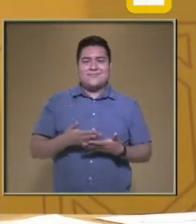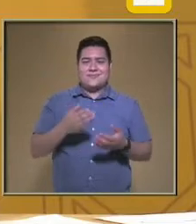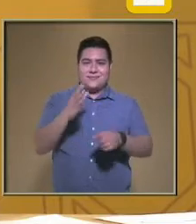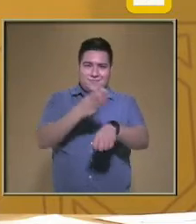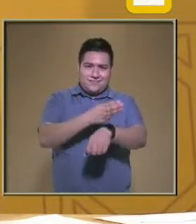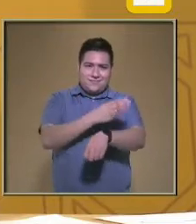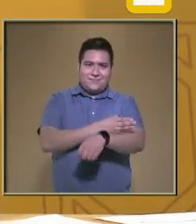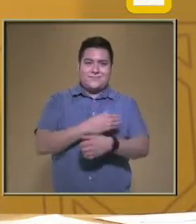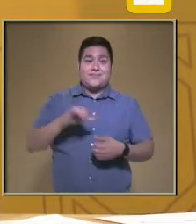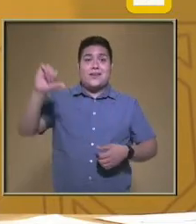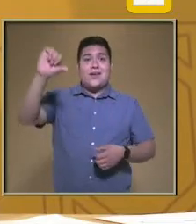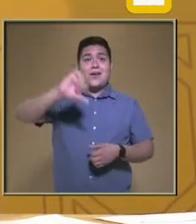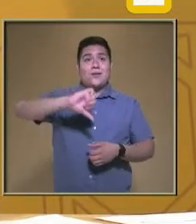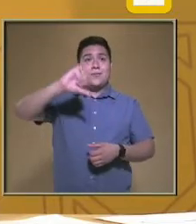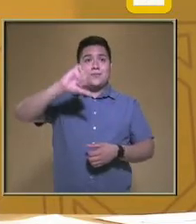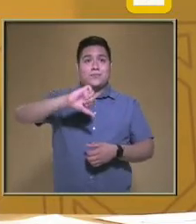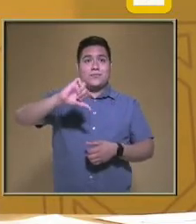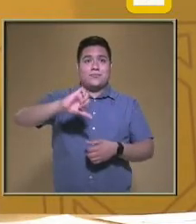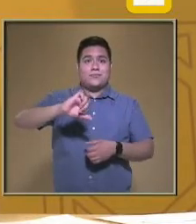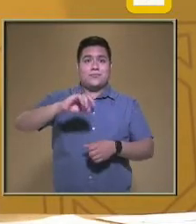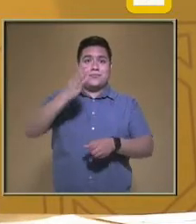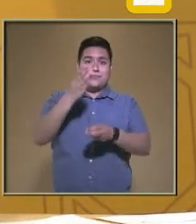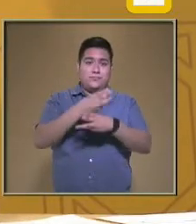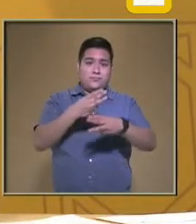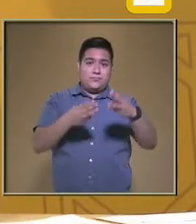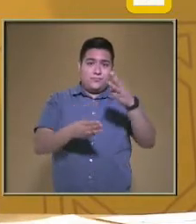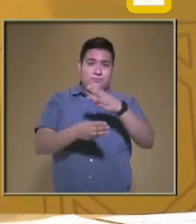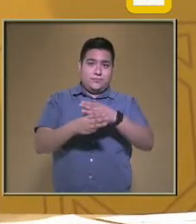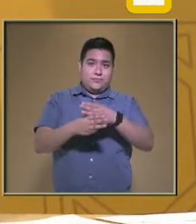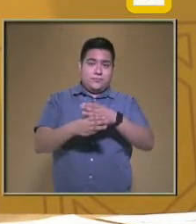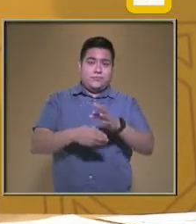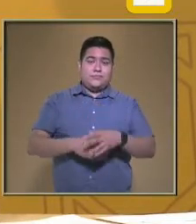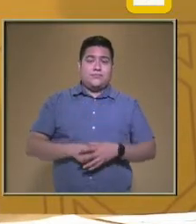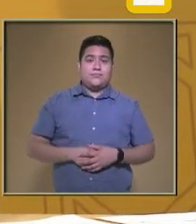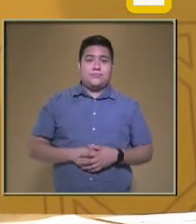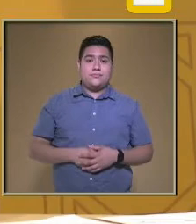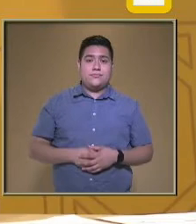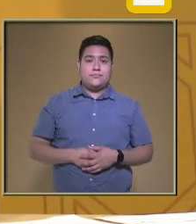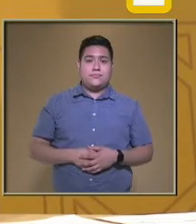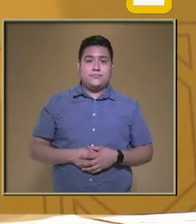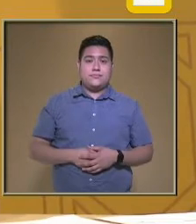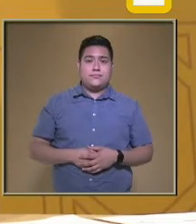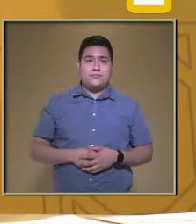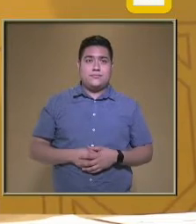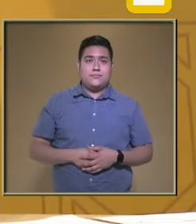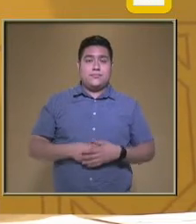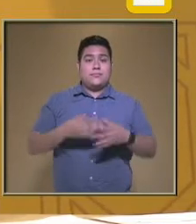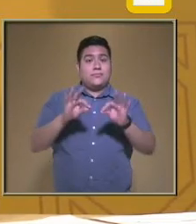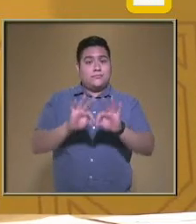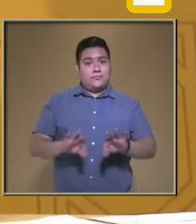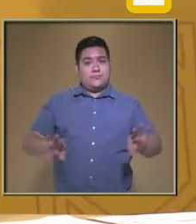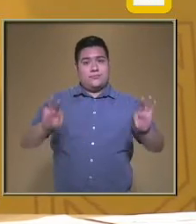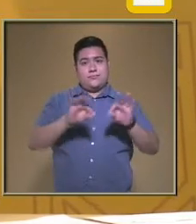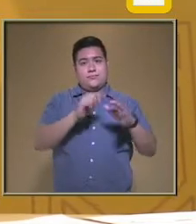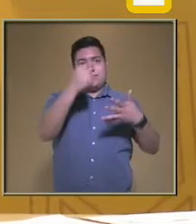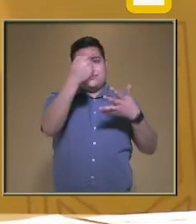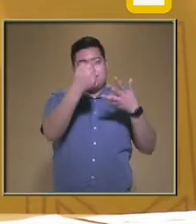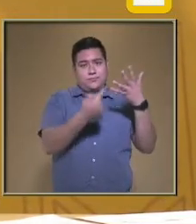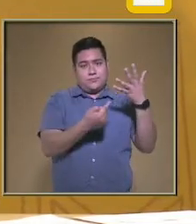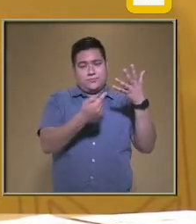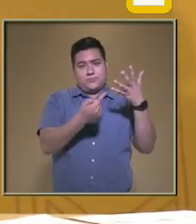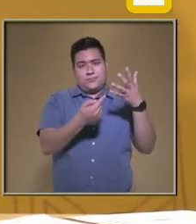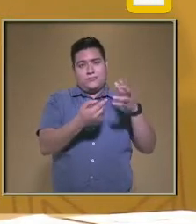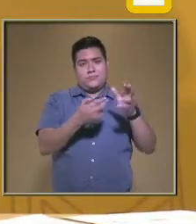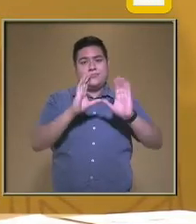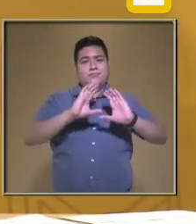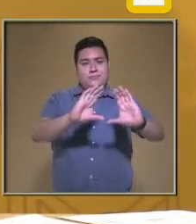Para el día de hoy En nuestra asignatura No debemos Iniciar Sin dejar de lado Las medidas Que se han estado